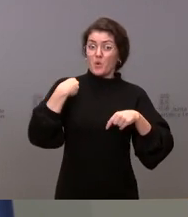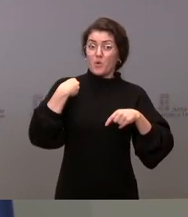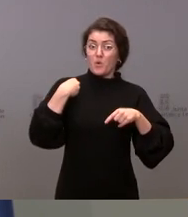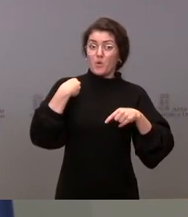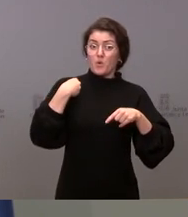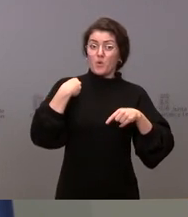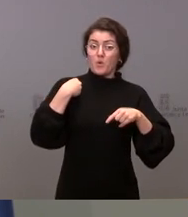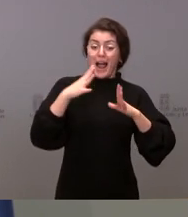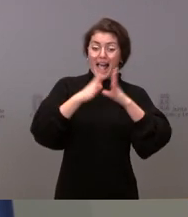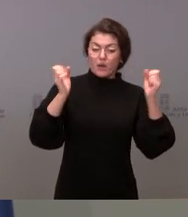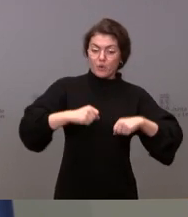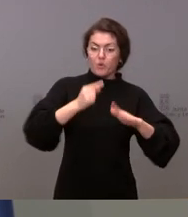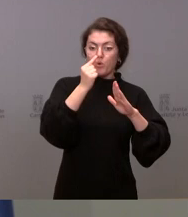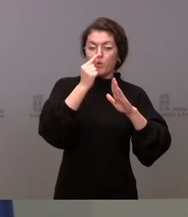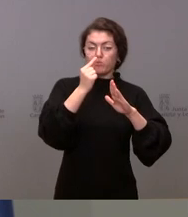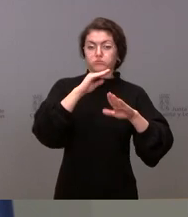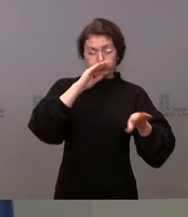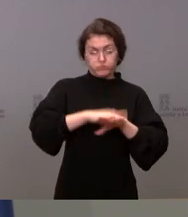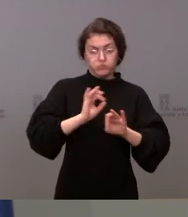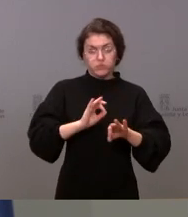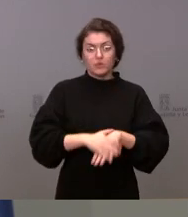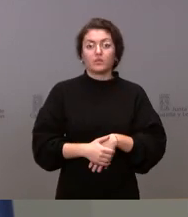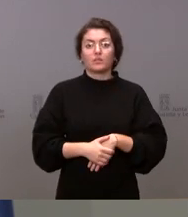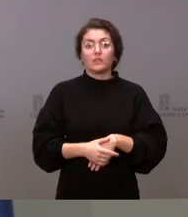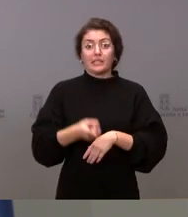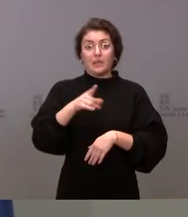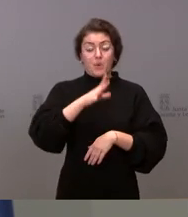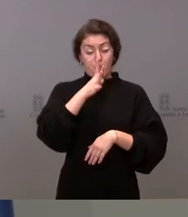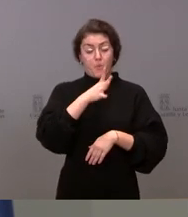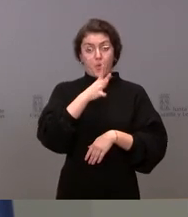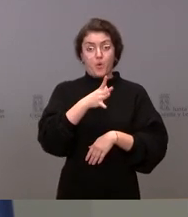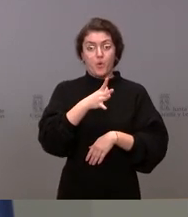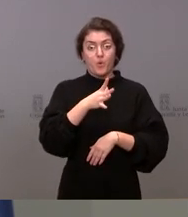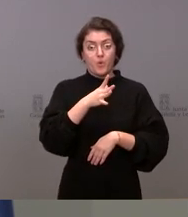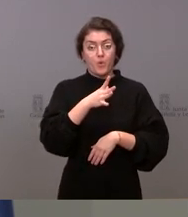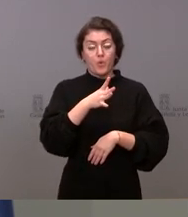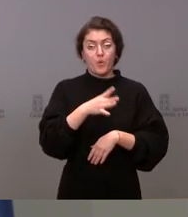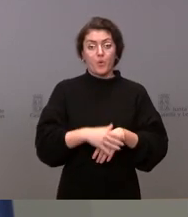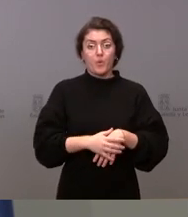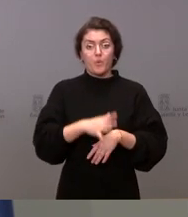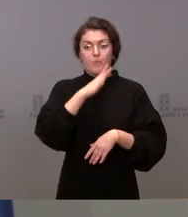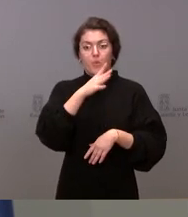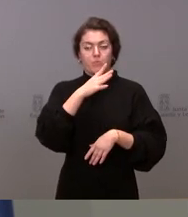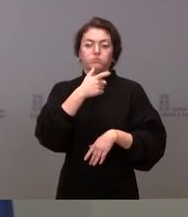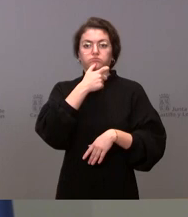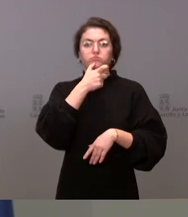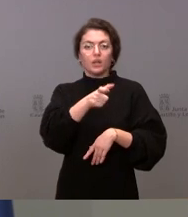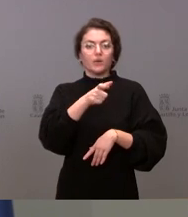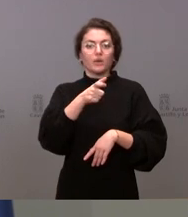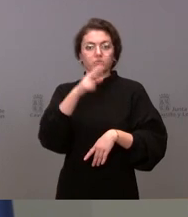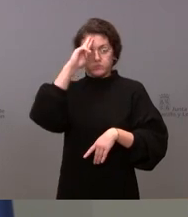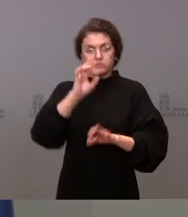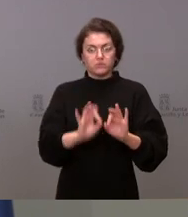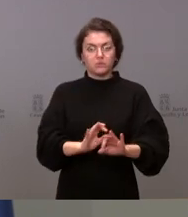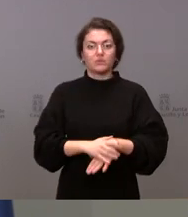acuerdos. En segundo lugar, porque vamos a hacer honor y vamos a hacer honor a nuestra palabra. En tercer lugar,